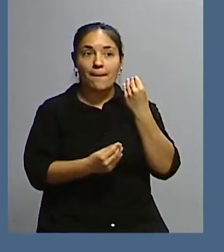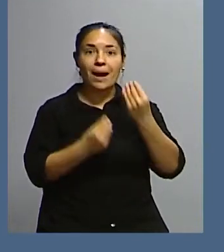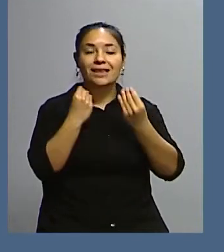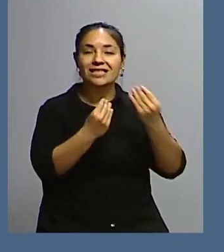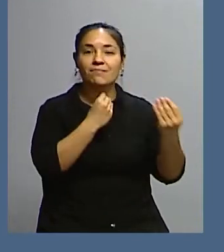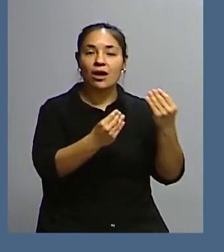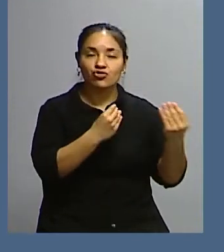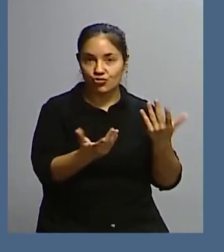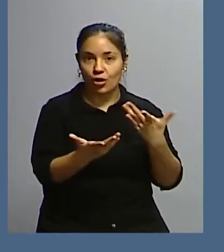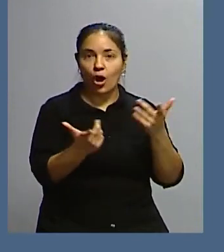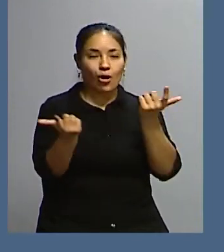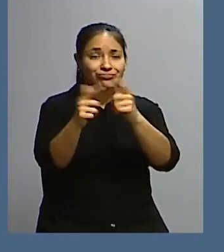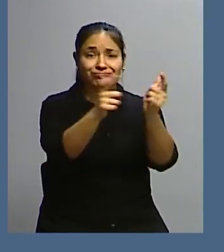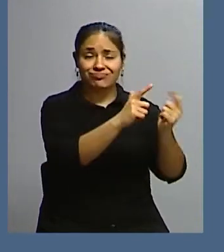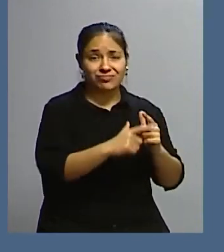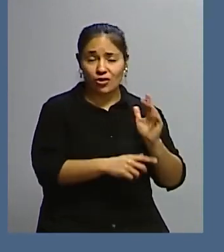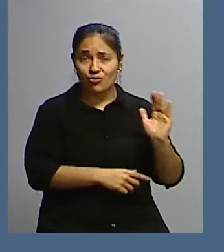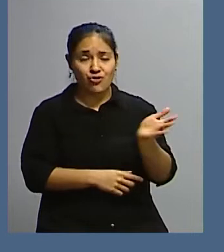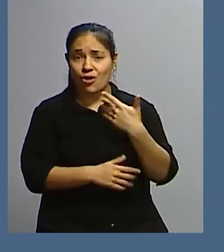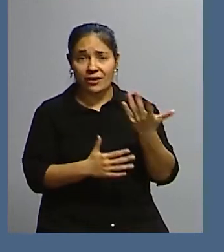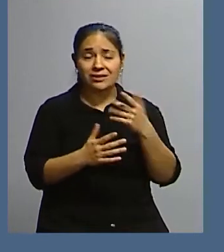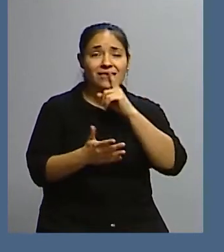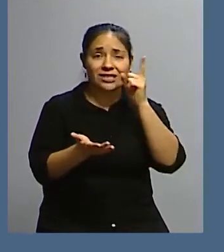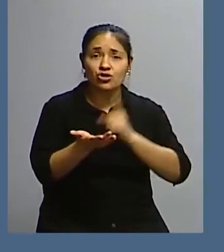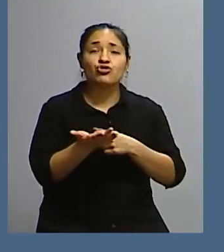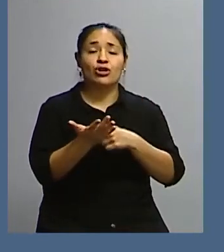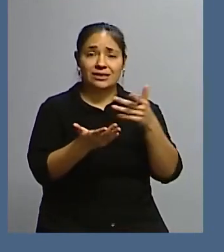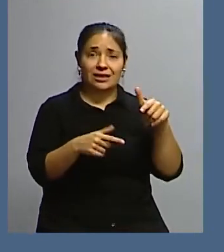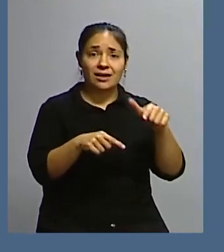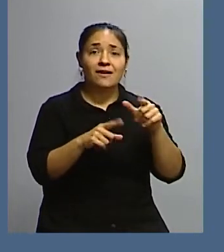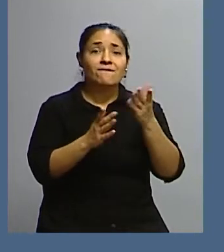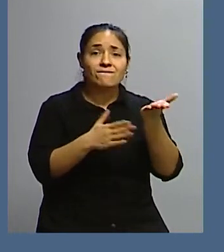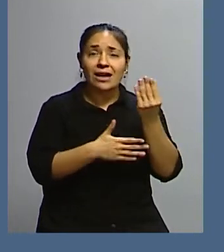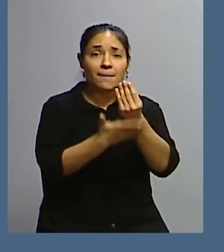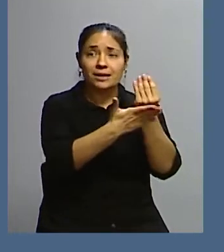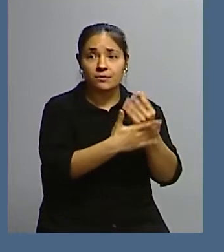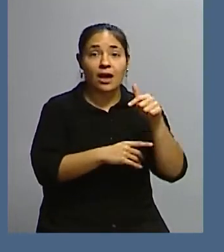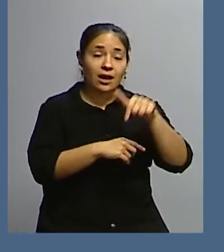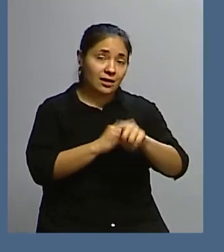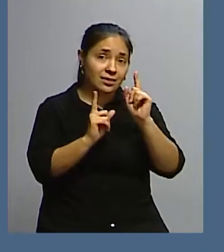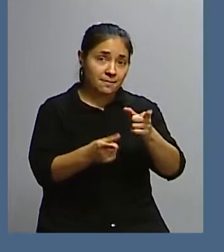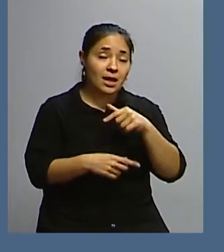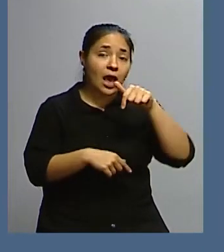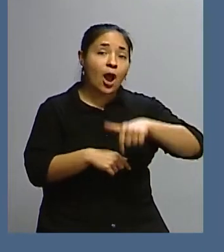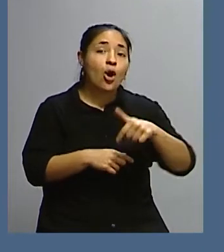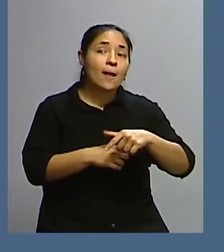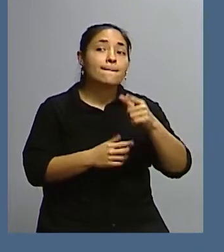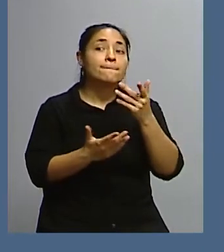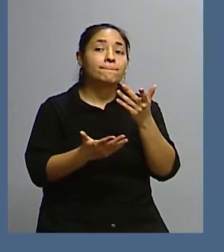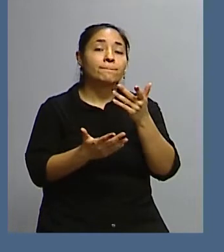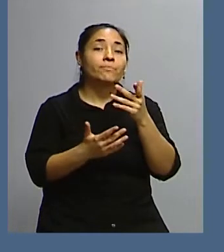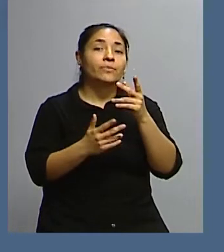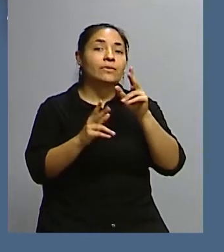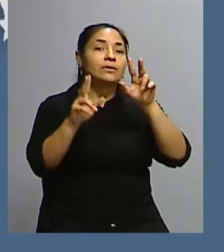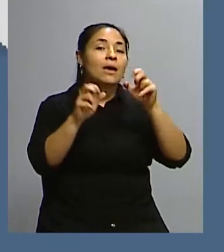todos los organismos, en todos los mecanismos de toma de decisiones, e incluso se está hablando acá, ahora de una política exterior